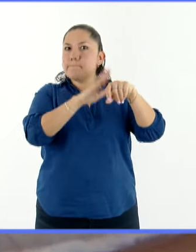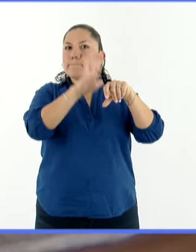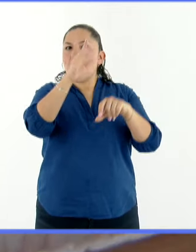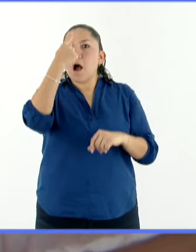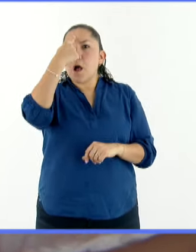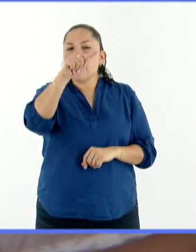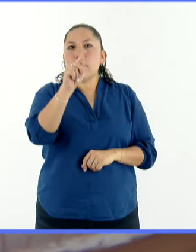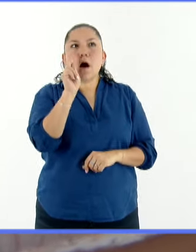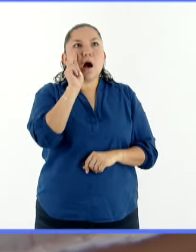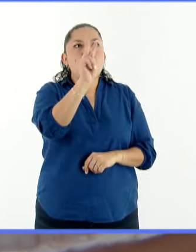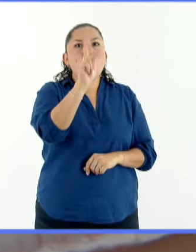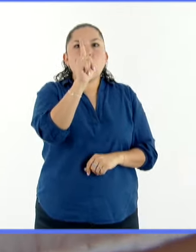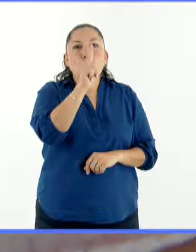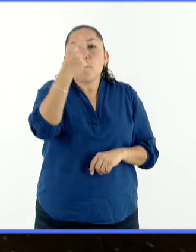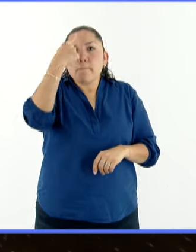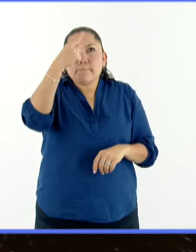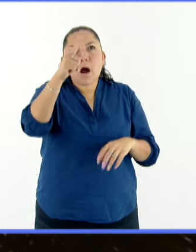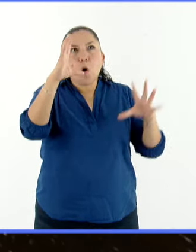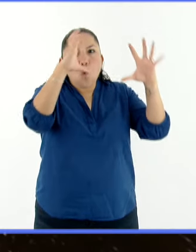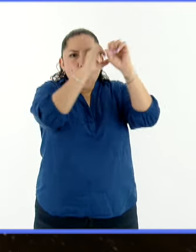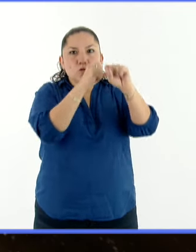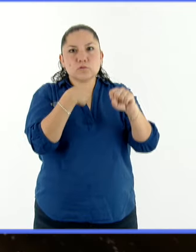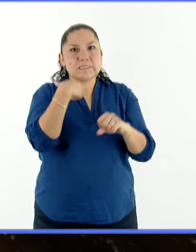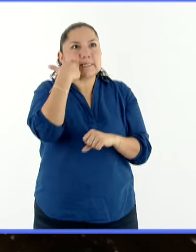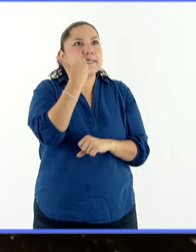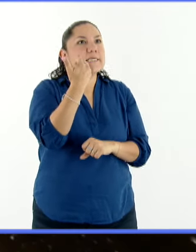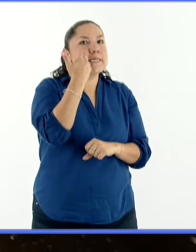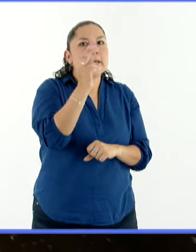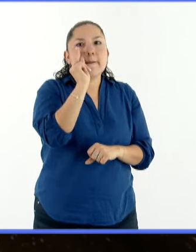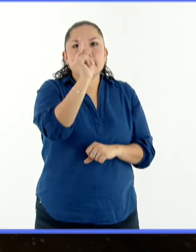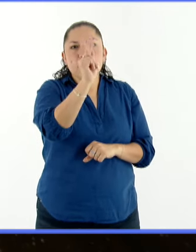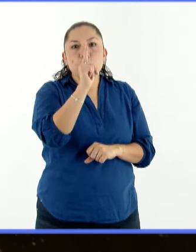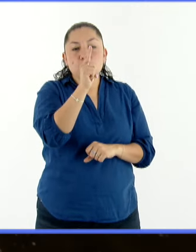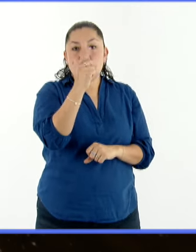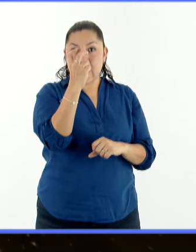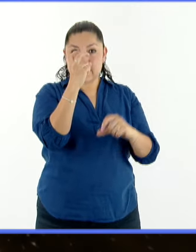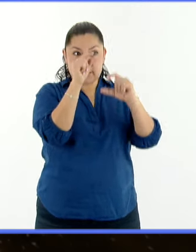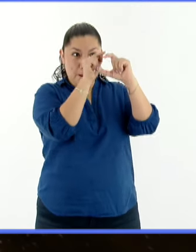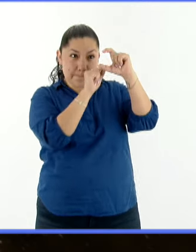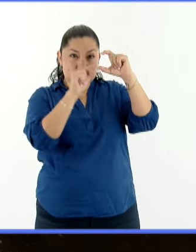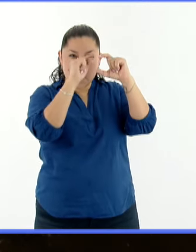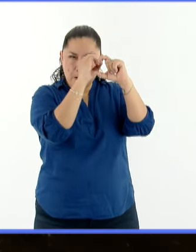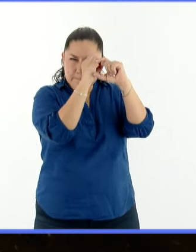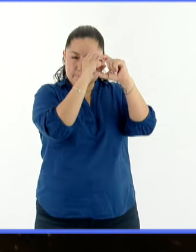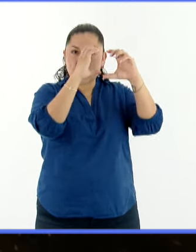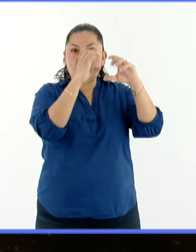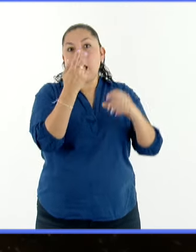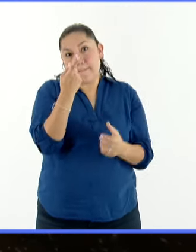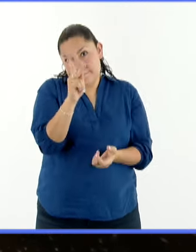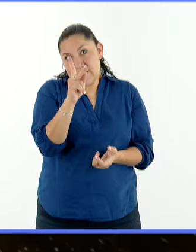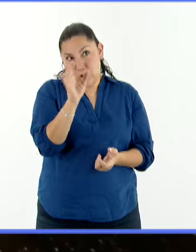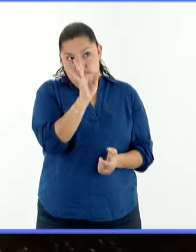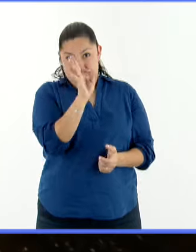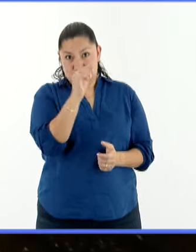que podamos ver en la oscuridad. Y si vemos directamente al sol durante un eclipse, es muy peligroso.